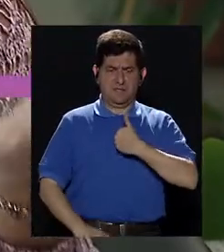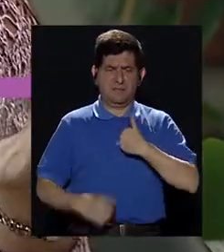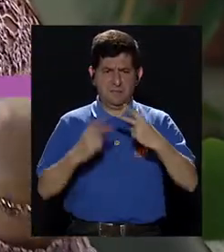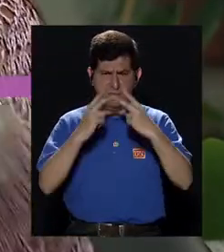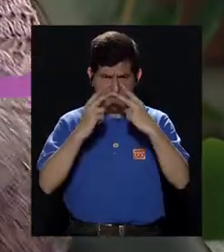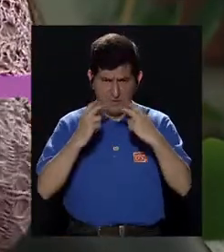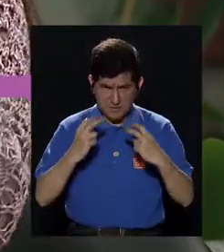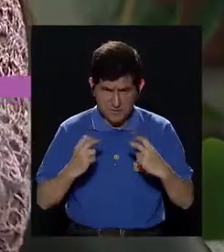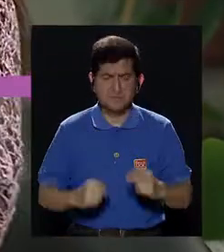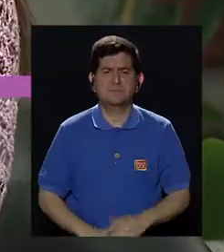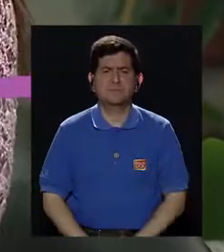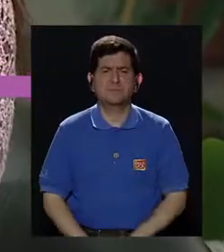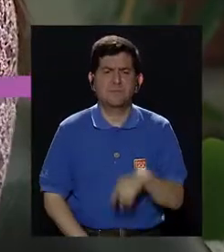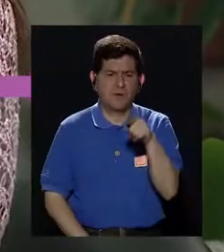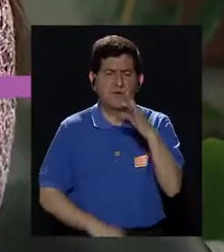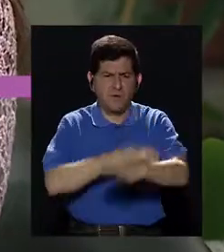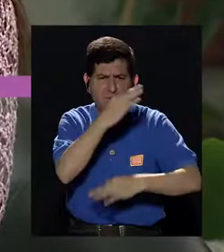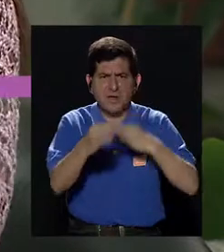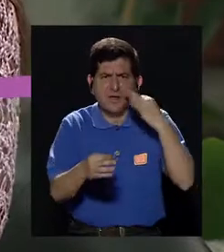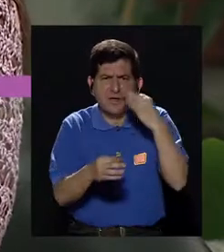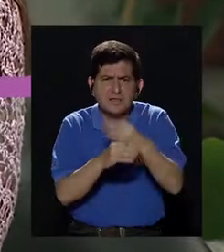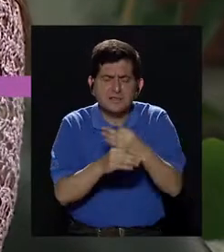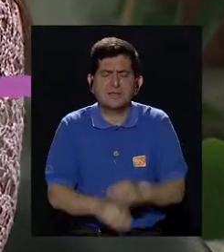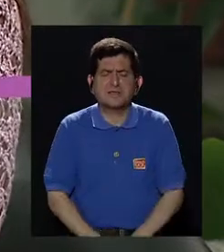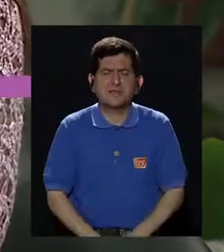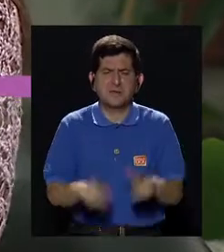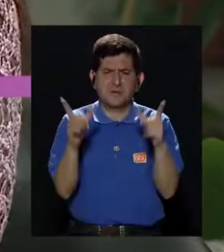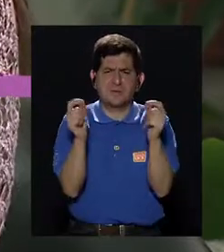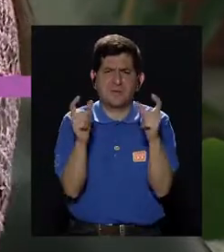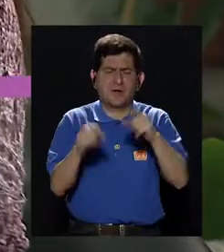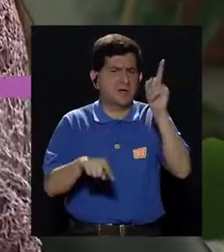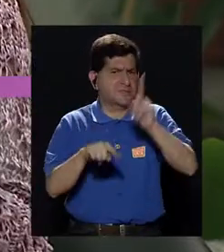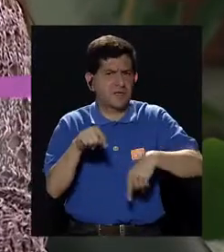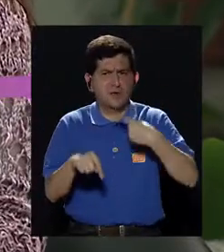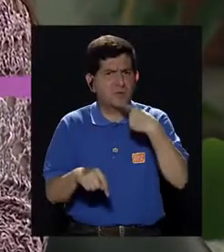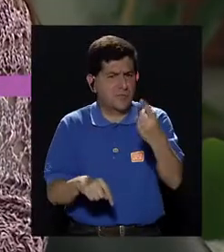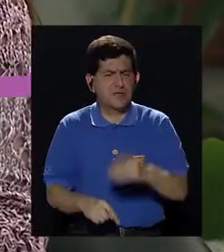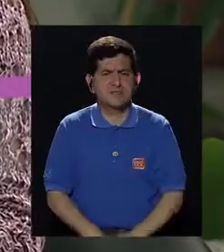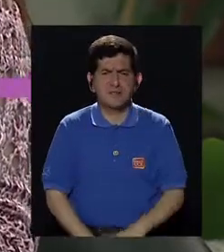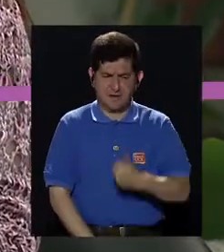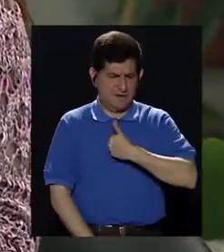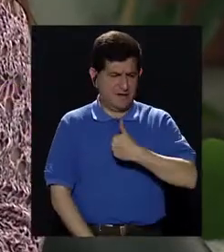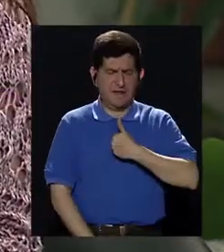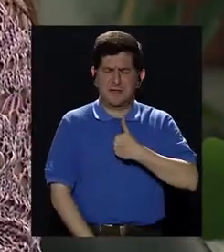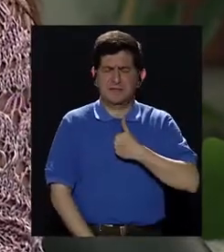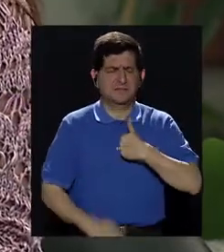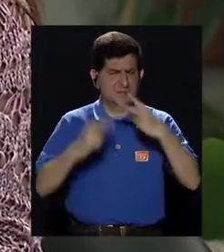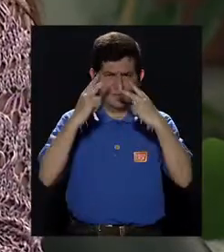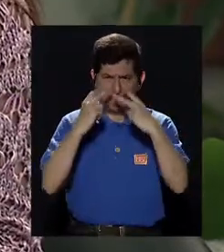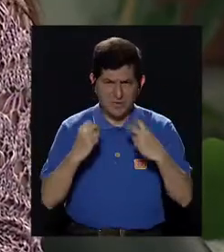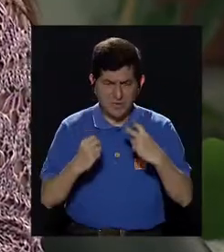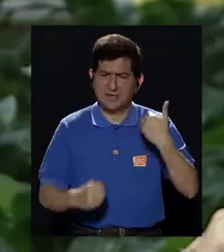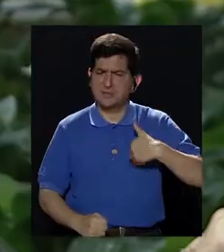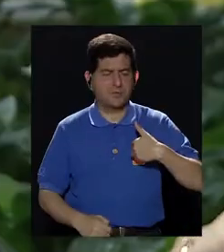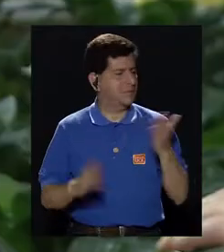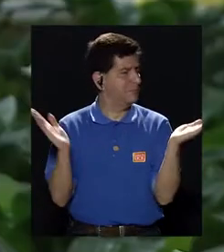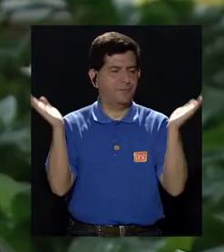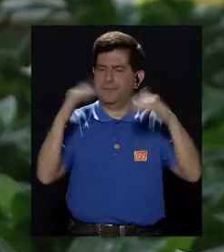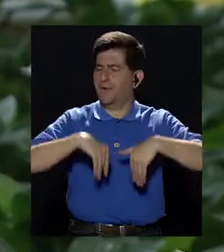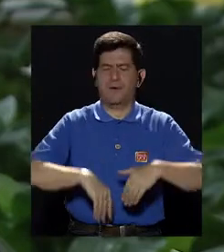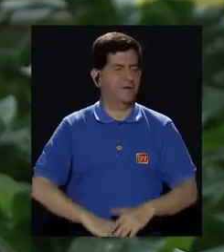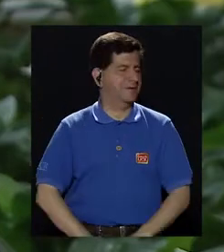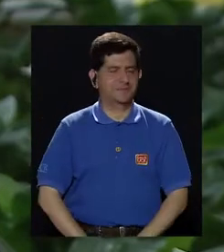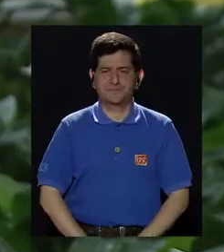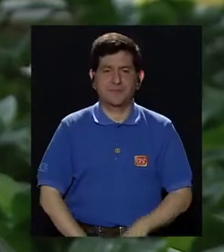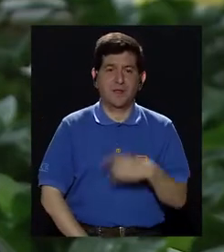también en los hombres, para este tipo de cáncer específico, el cáncer de próstata, no podríamos decir que hay un autoexamen para los hombres. No hay autoexamen,